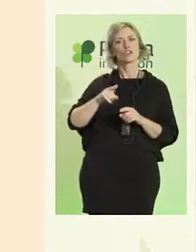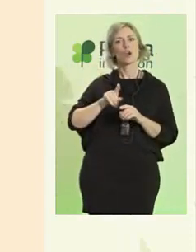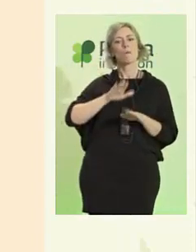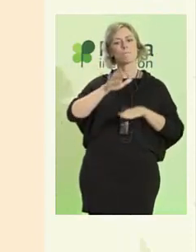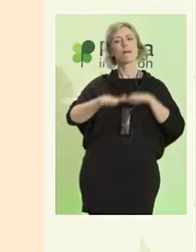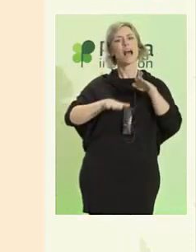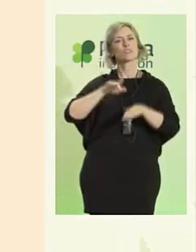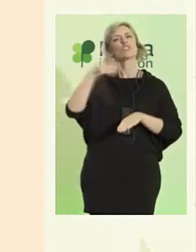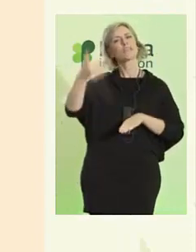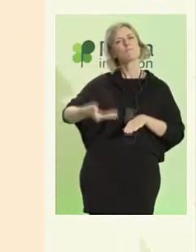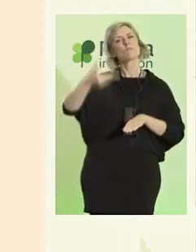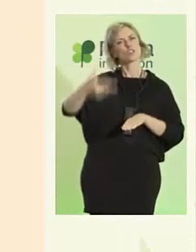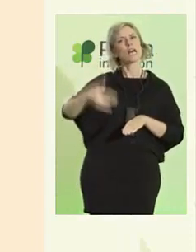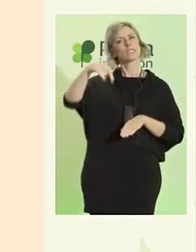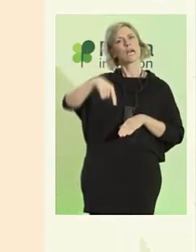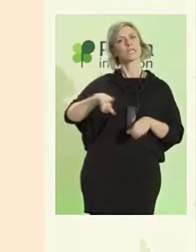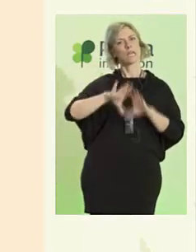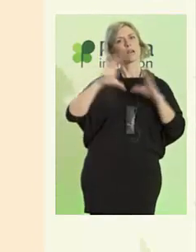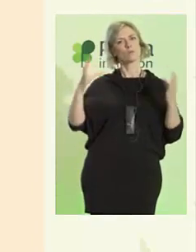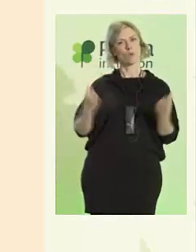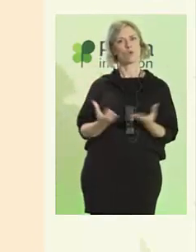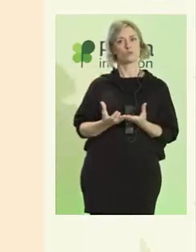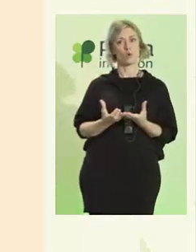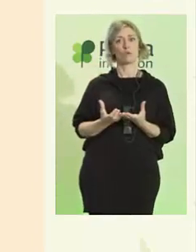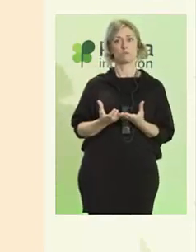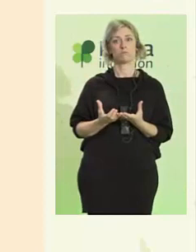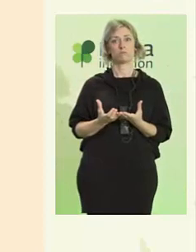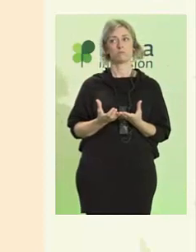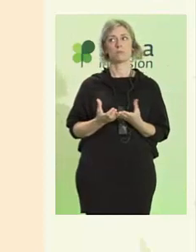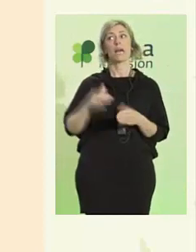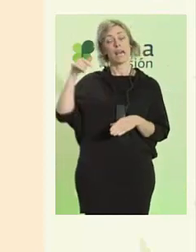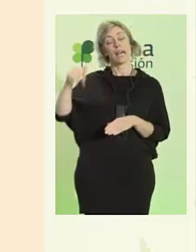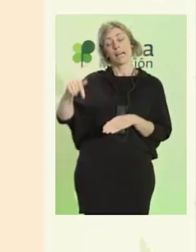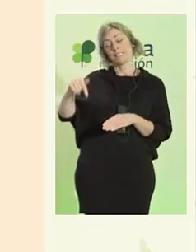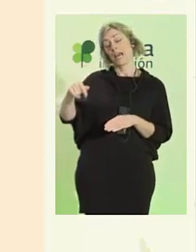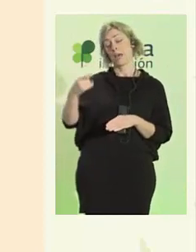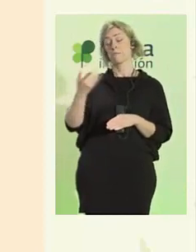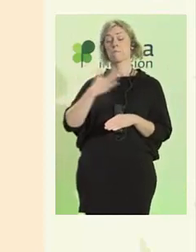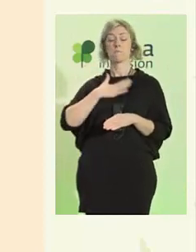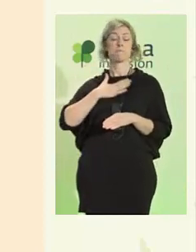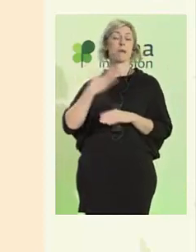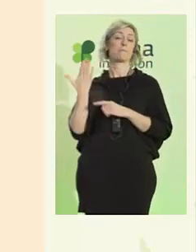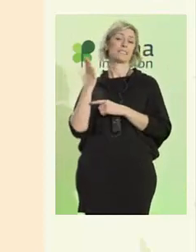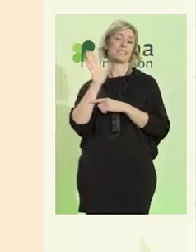Esa es la presentación a la ponencia de hoy.